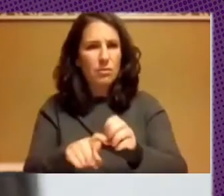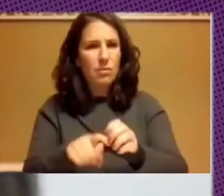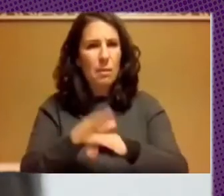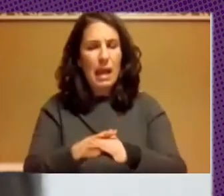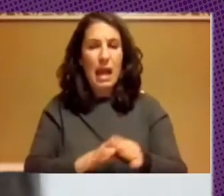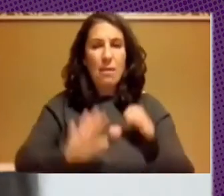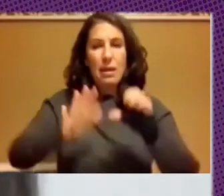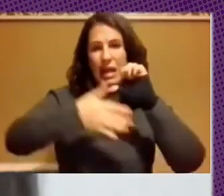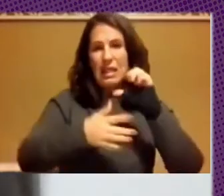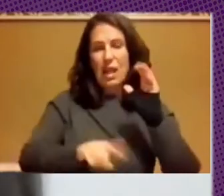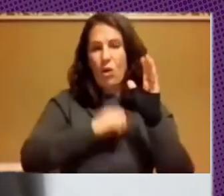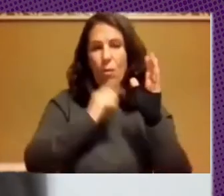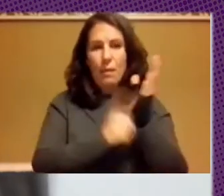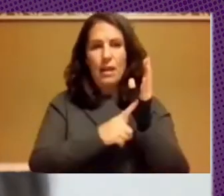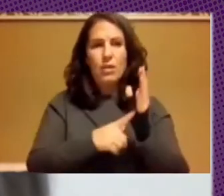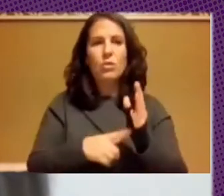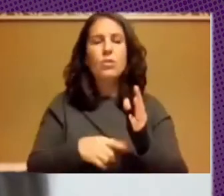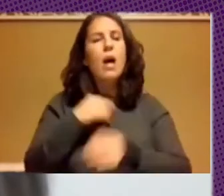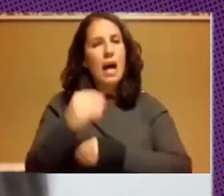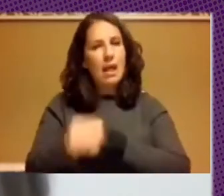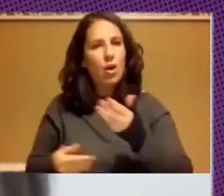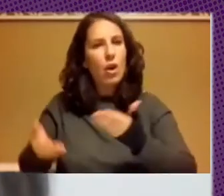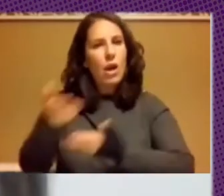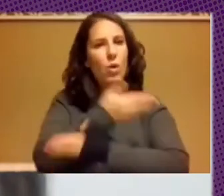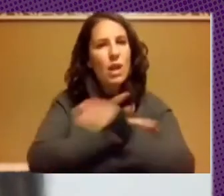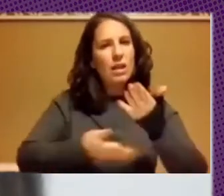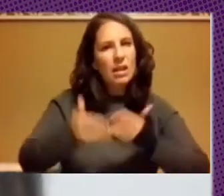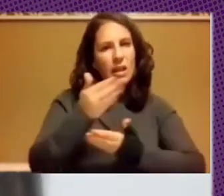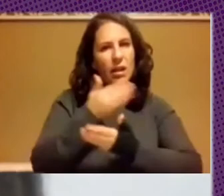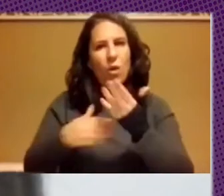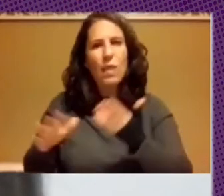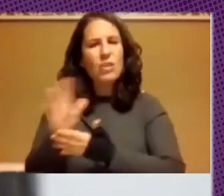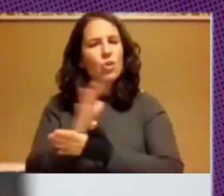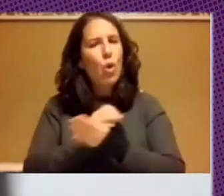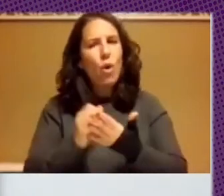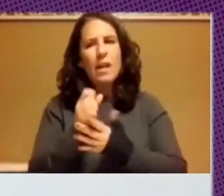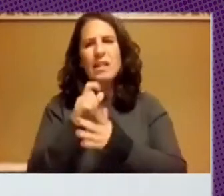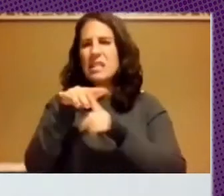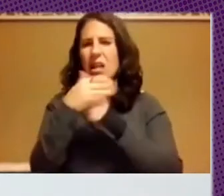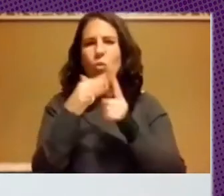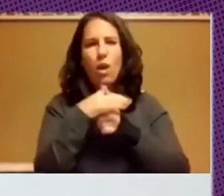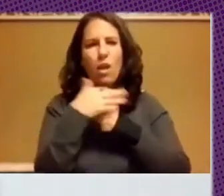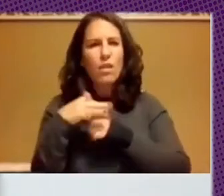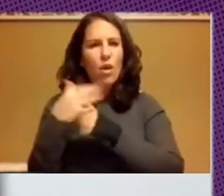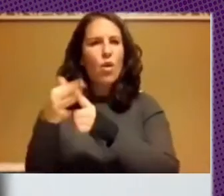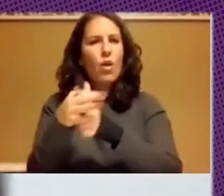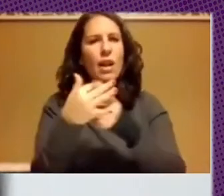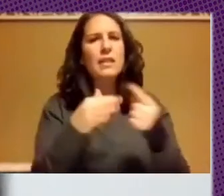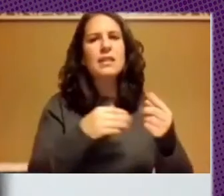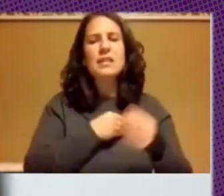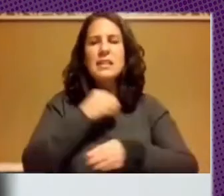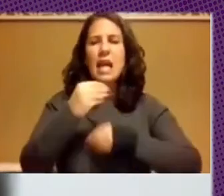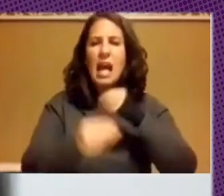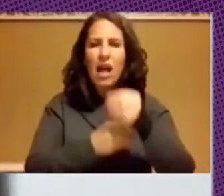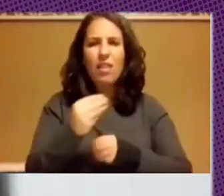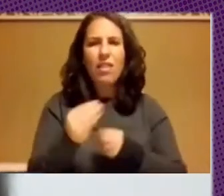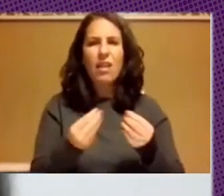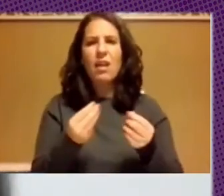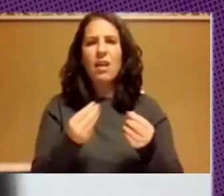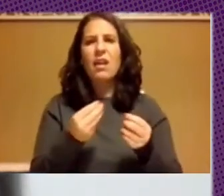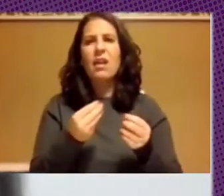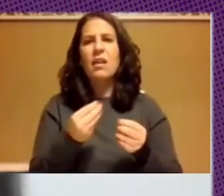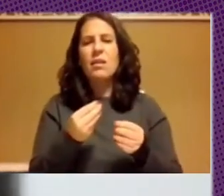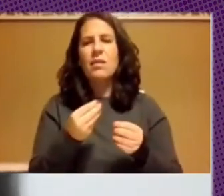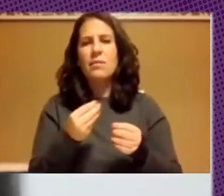América Latina haciendo un mapeo colaborativo de todas las situaciones en las cuales se está haciendo optando por